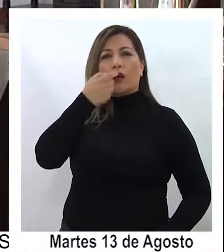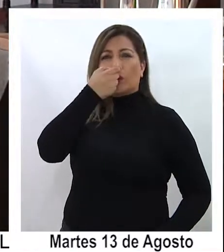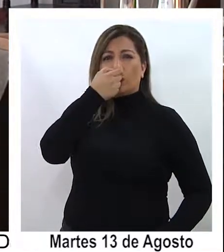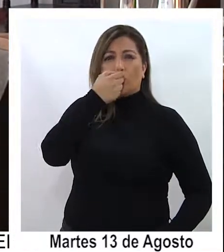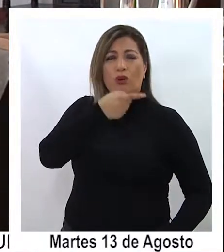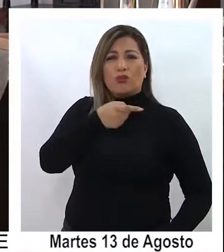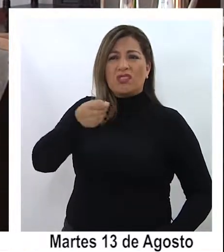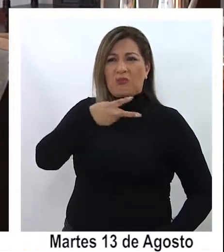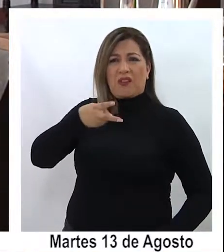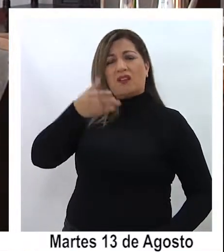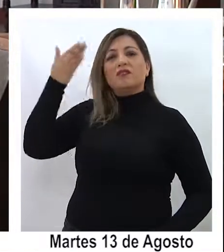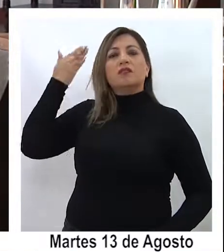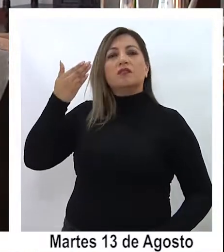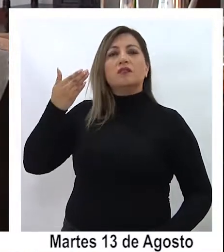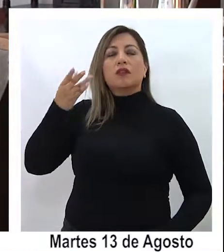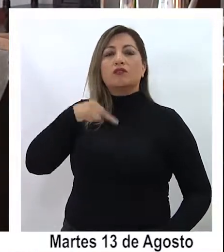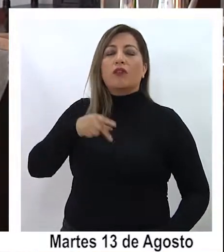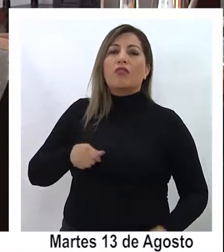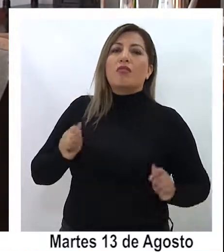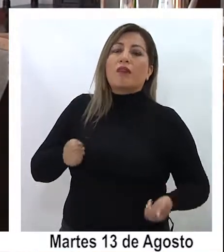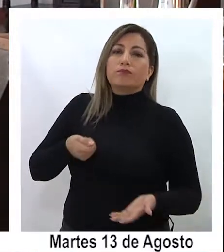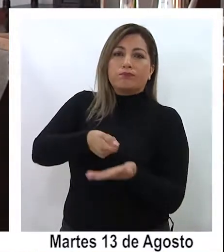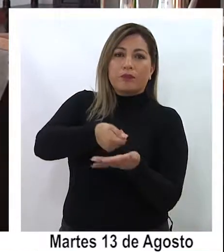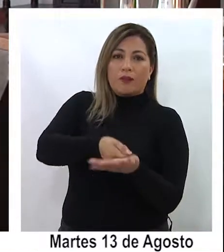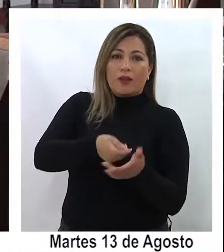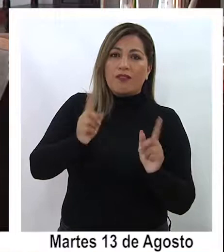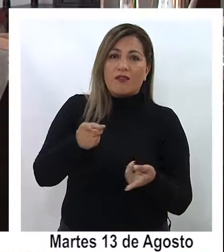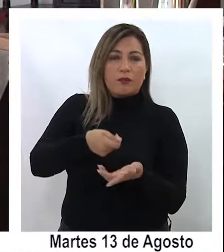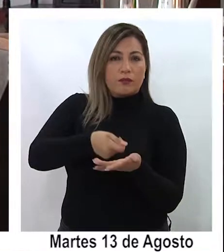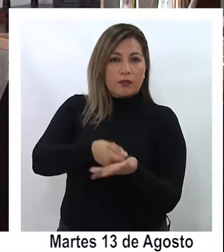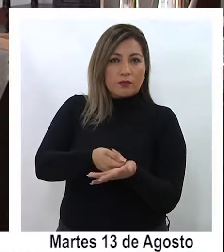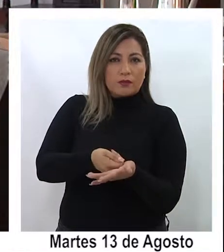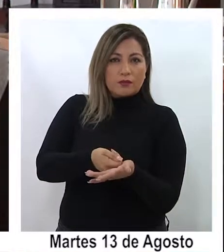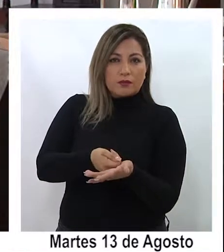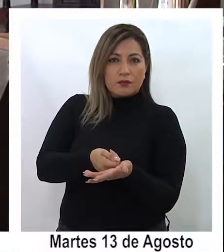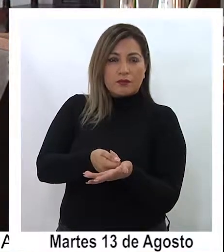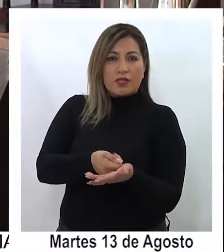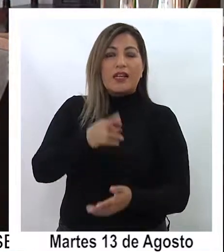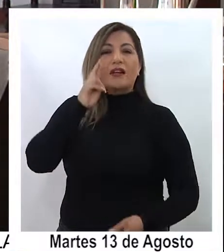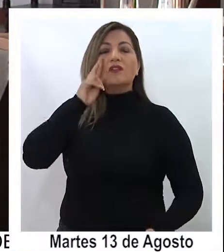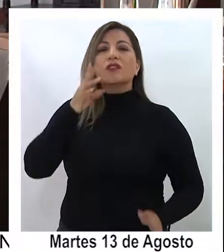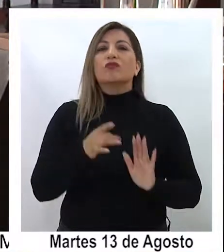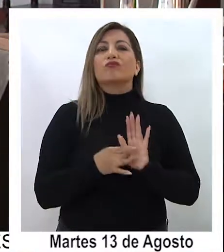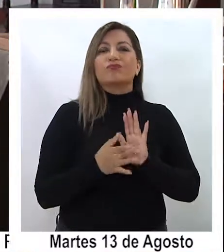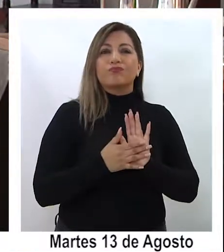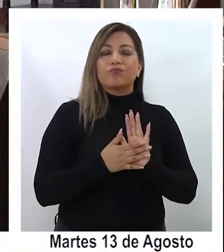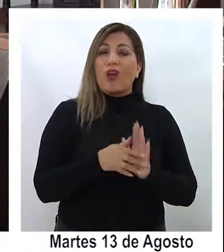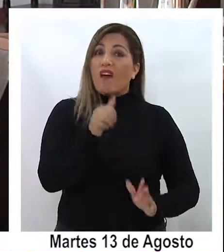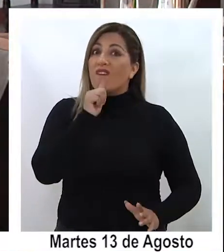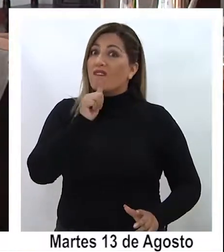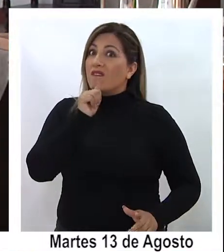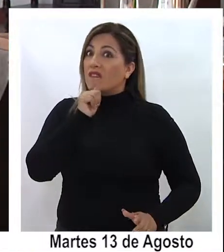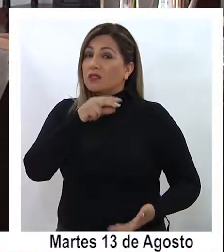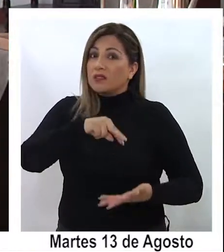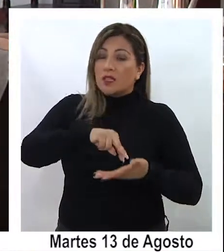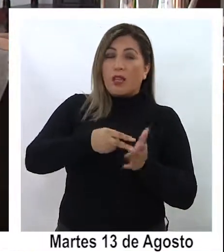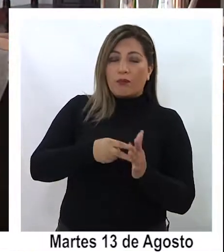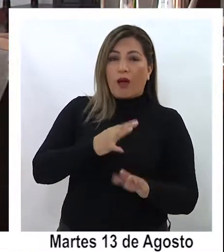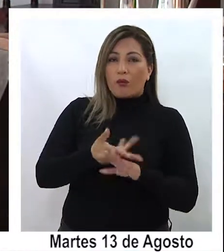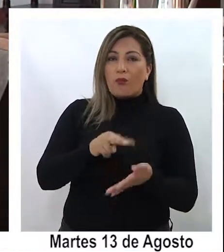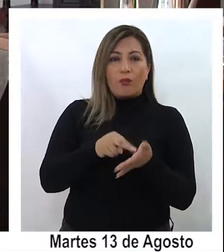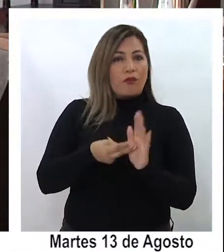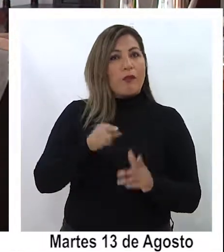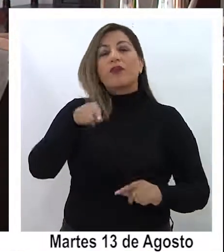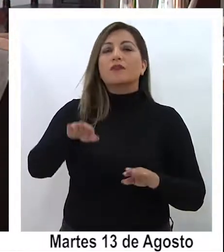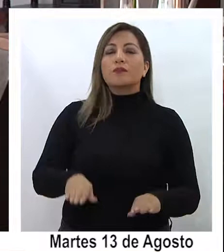que forma parte de esa reparación que debe haber reconociendo la vulneración o la irregularidad que hubo también